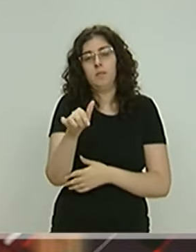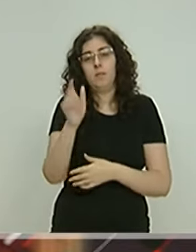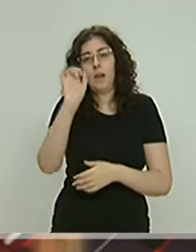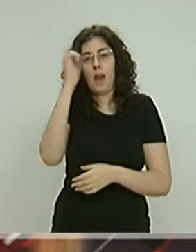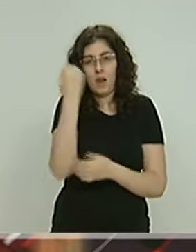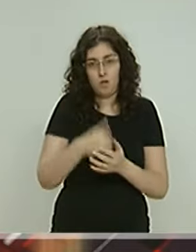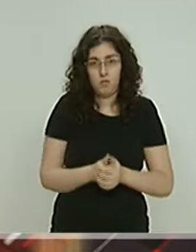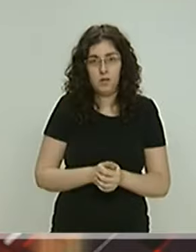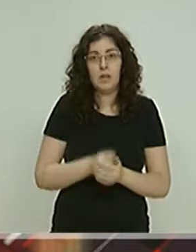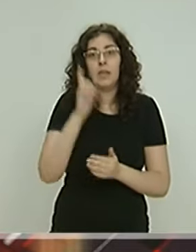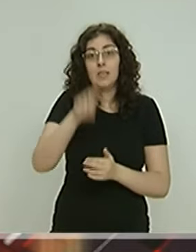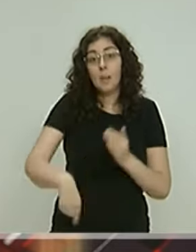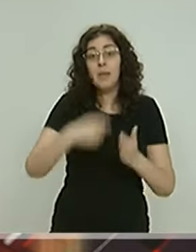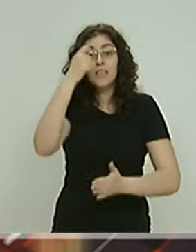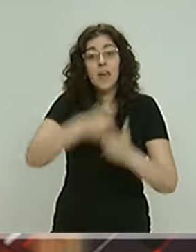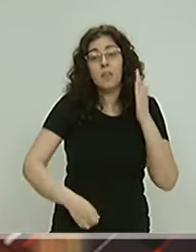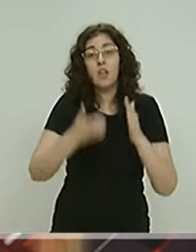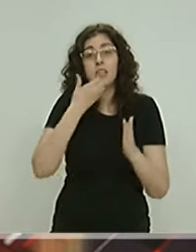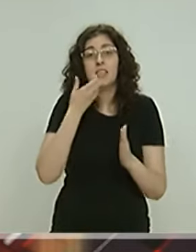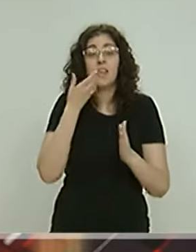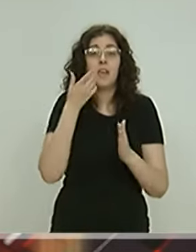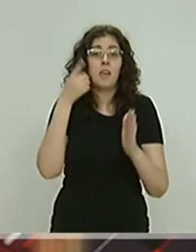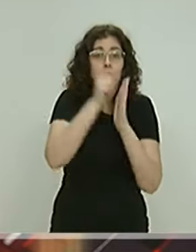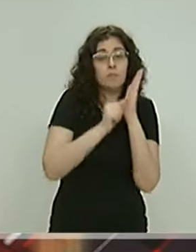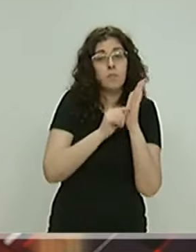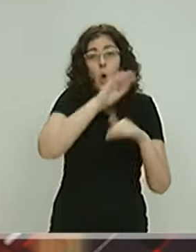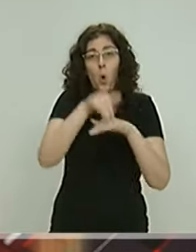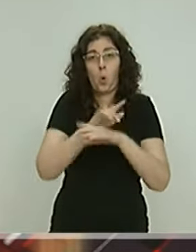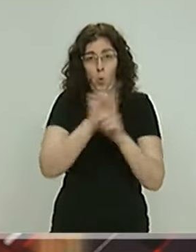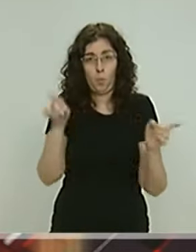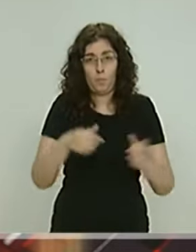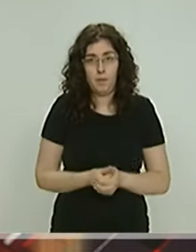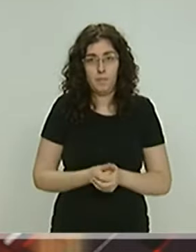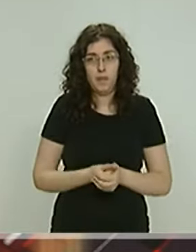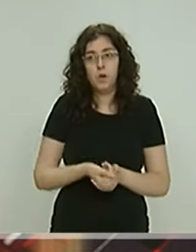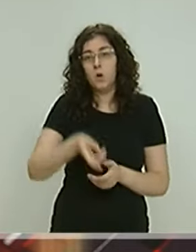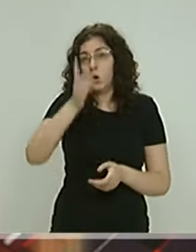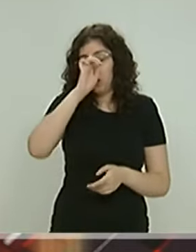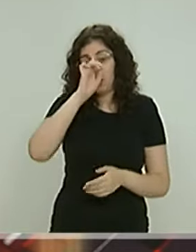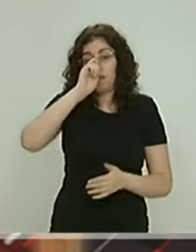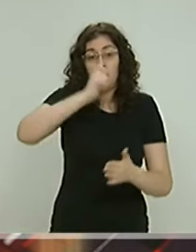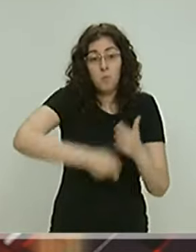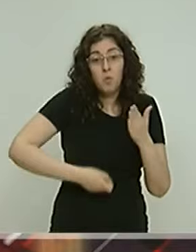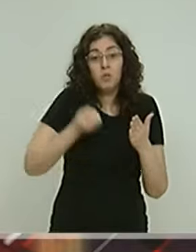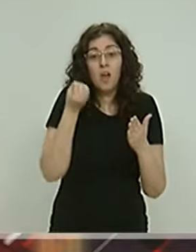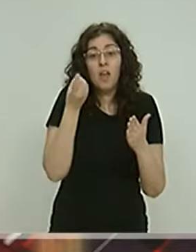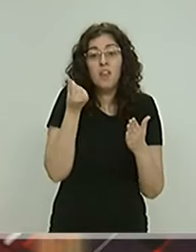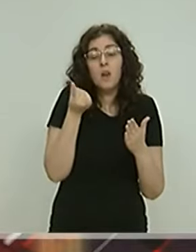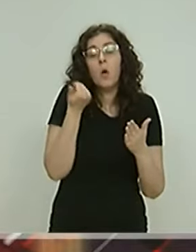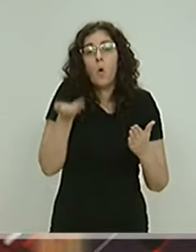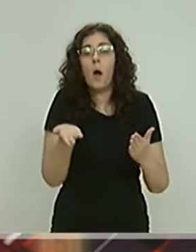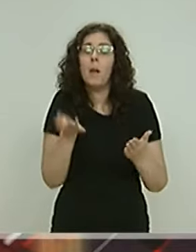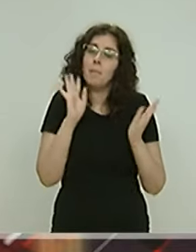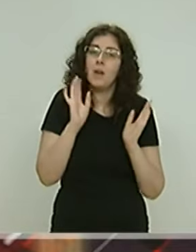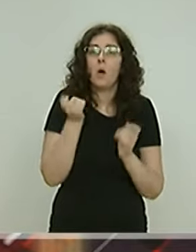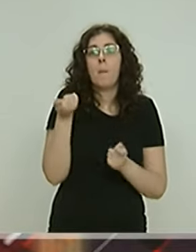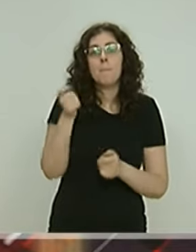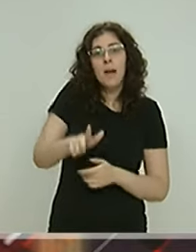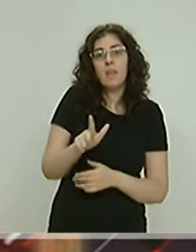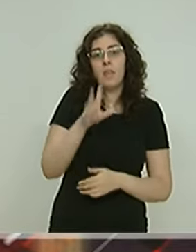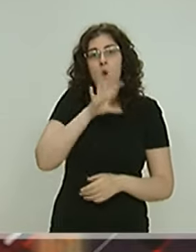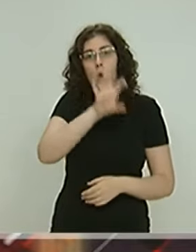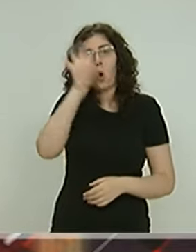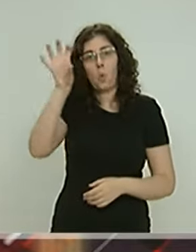impondrán sanciones a quienes no cumplan con esta orden. Y aunque todavía no conocemos la cuantía de las mismas, nos aseguran que serán similares a las de otras